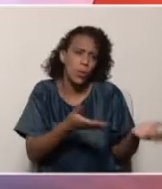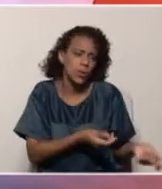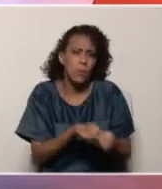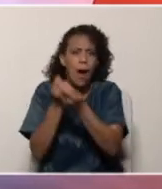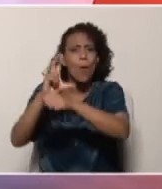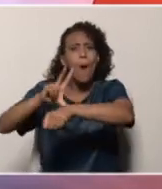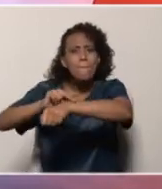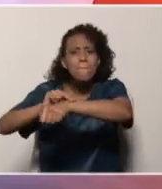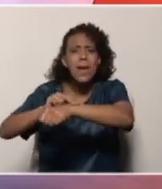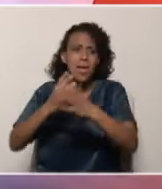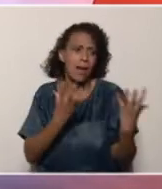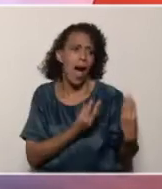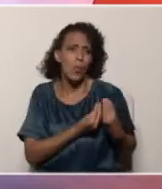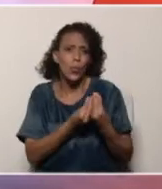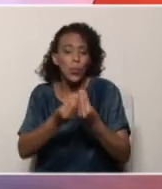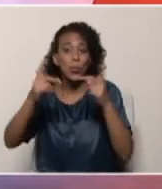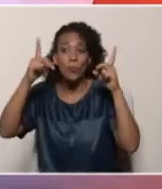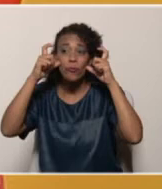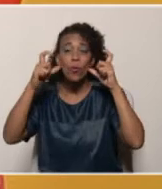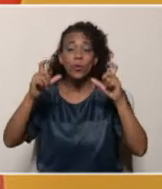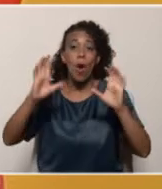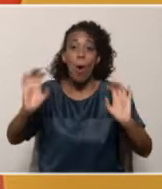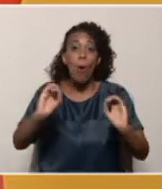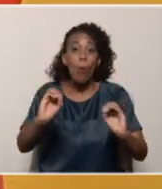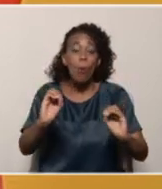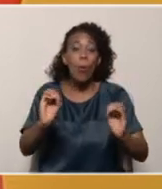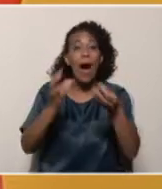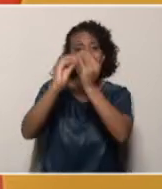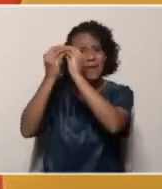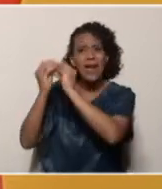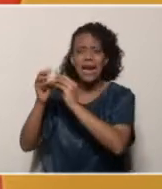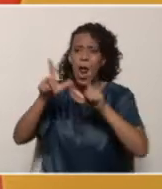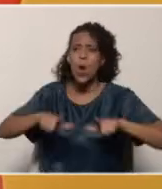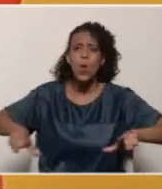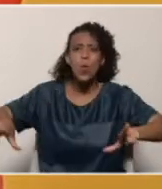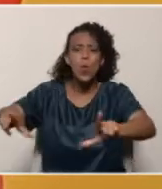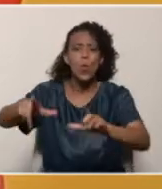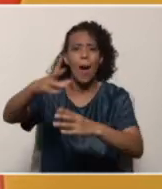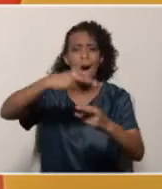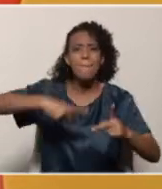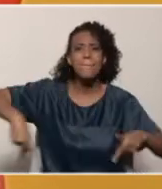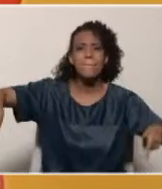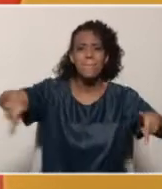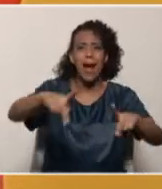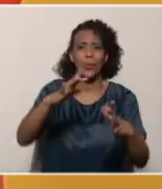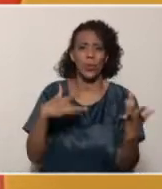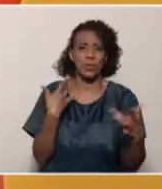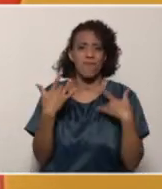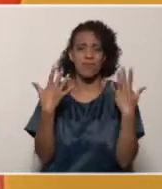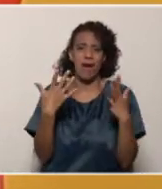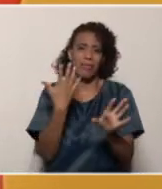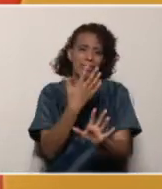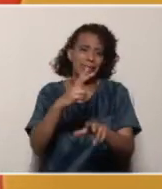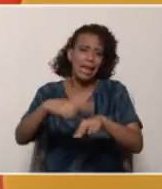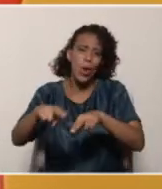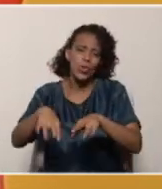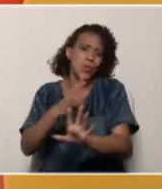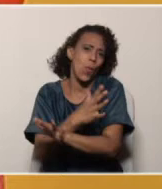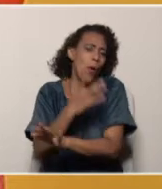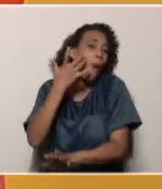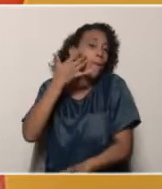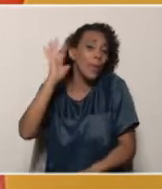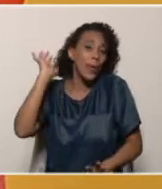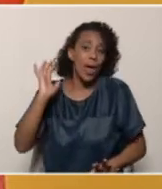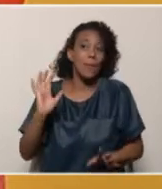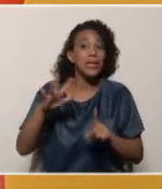espacios de la casa, sea de desinfección o de arreglar el patio. Porque muchos de ustedes, ante